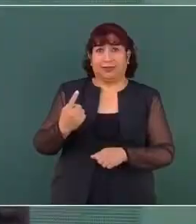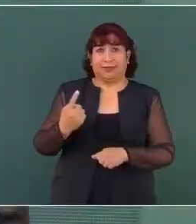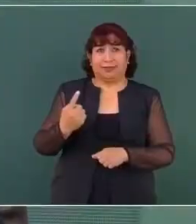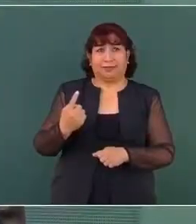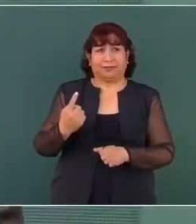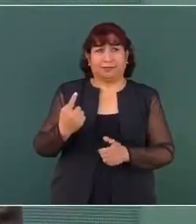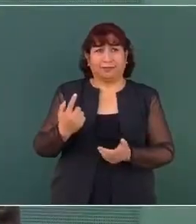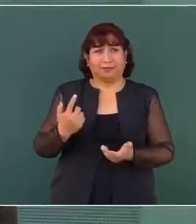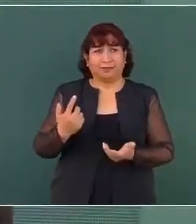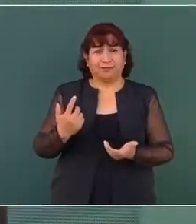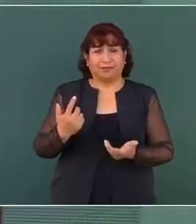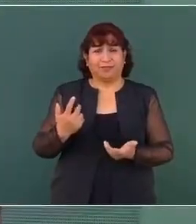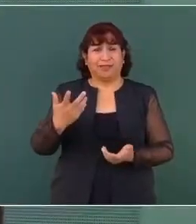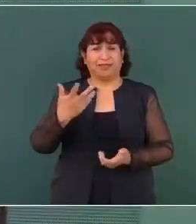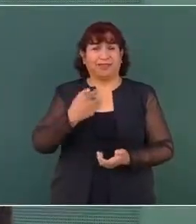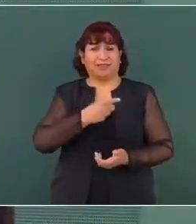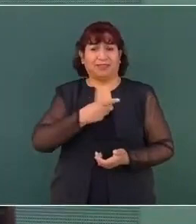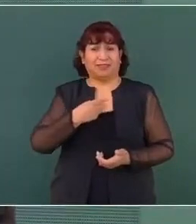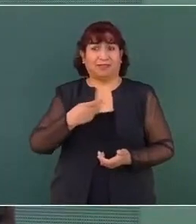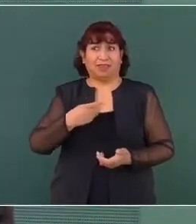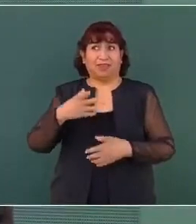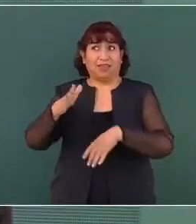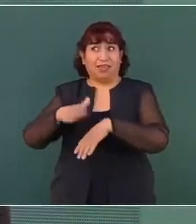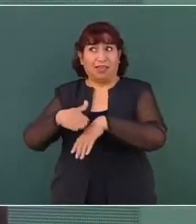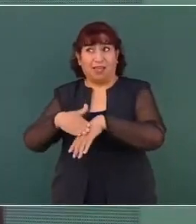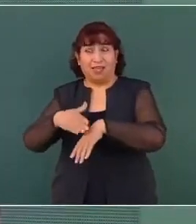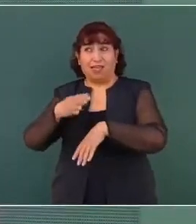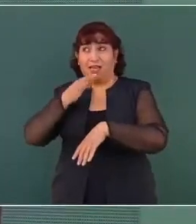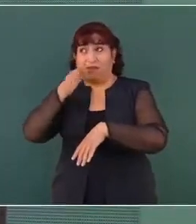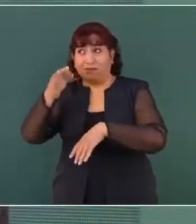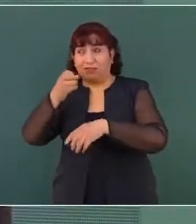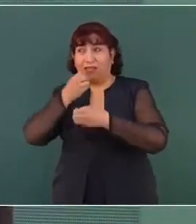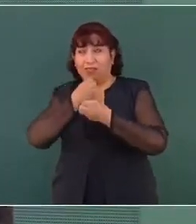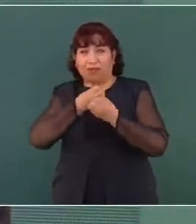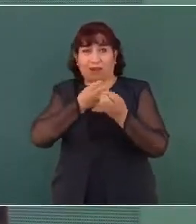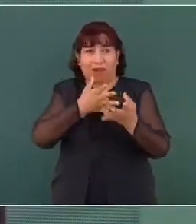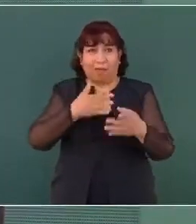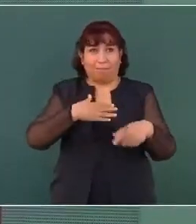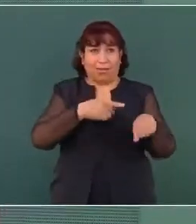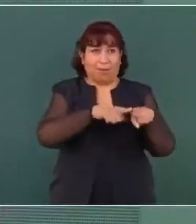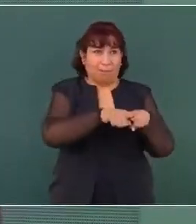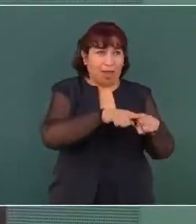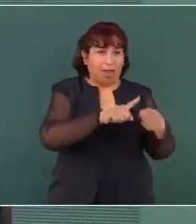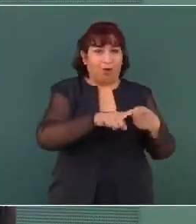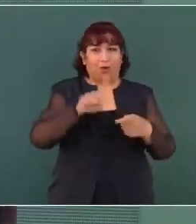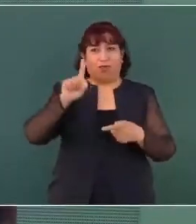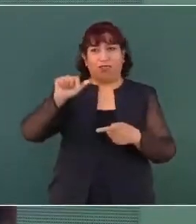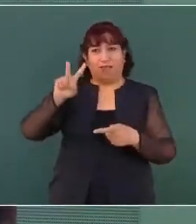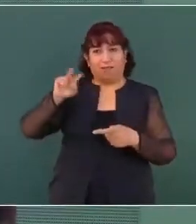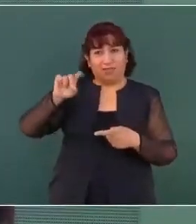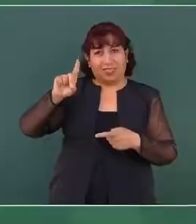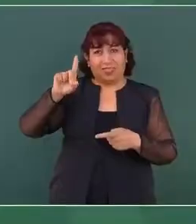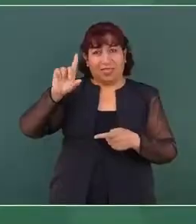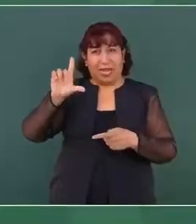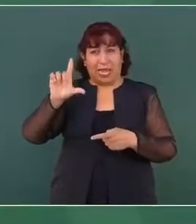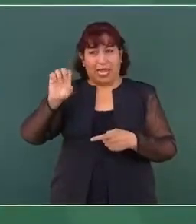Porque tienen que llamar a declarar a mi hermano, a David León,